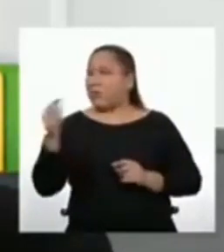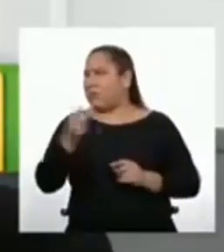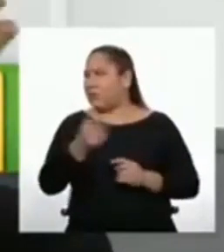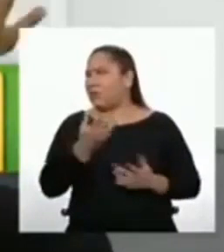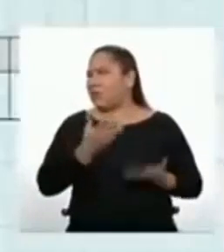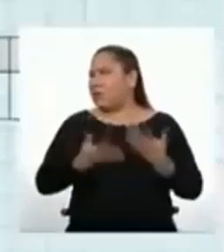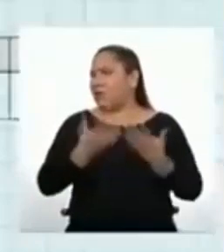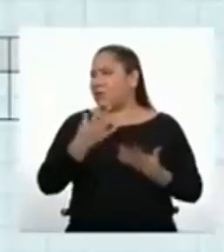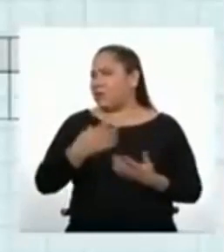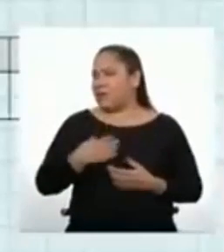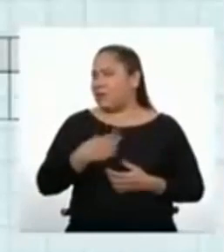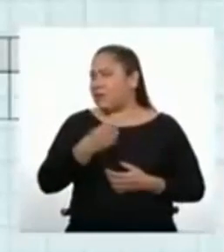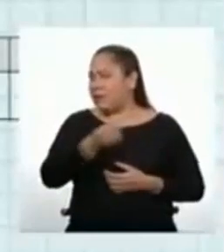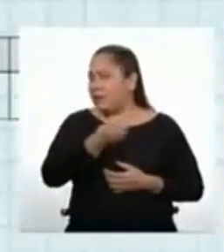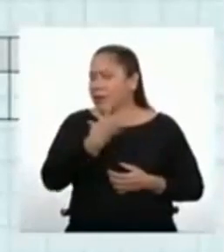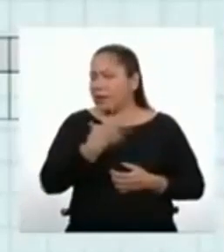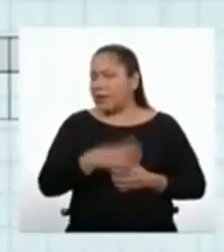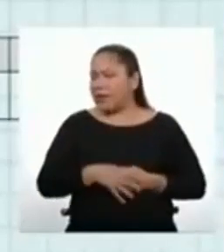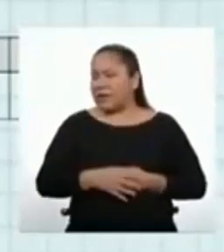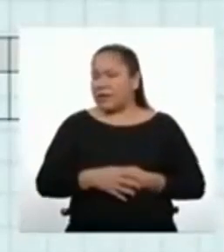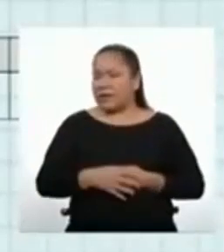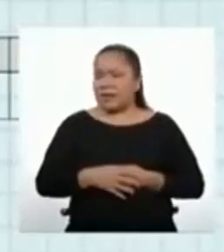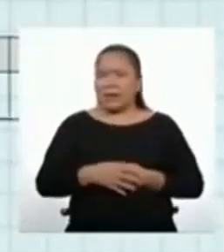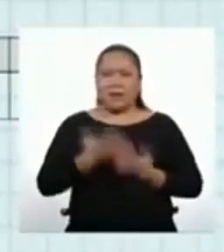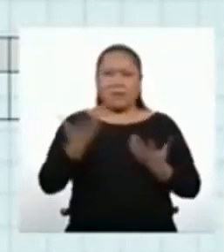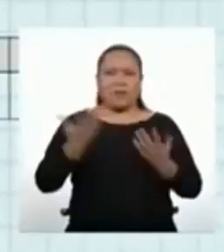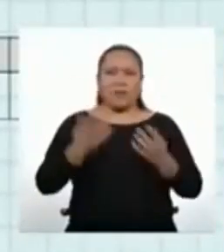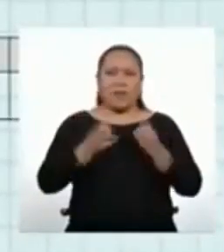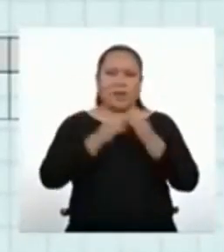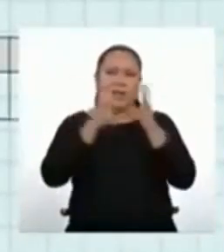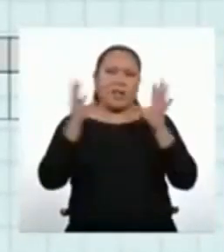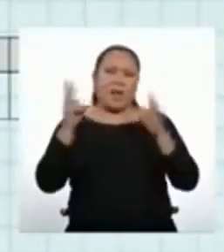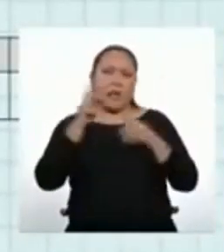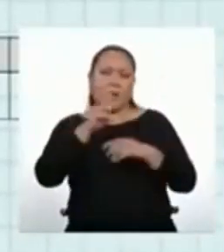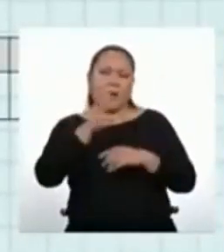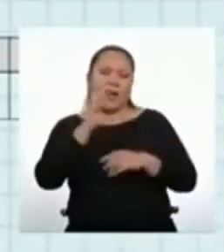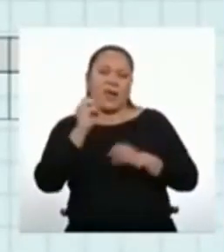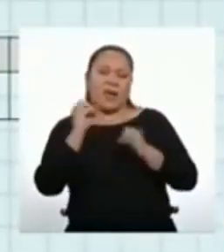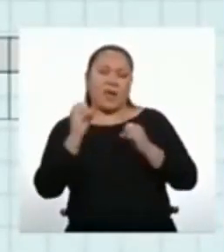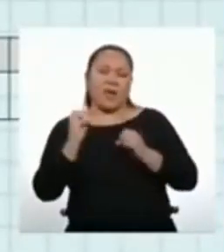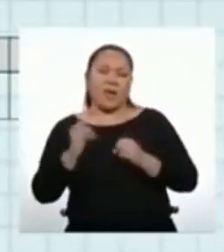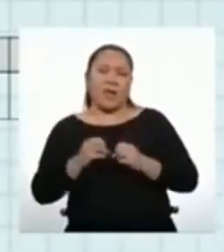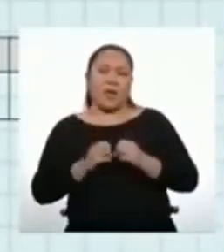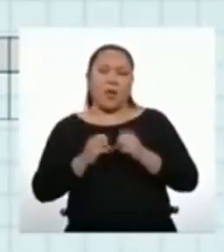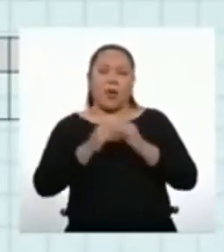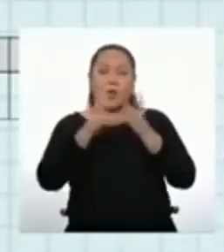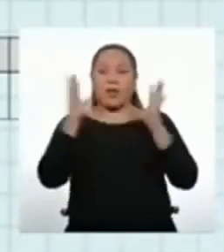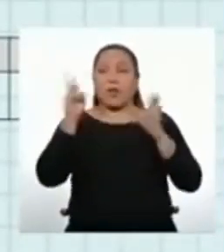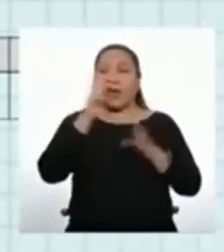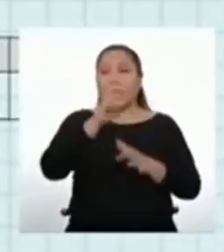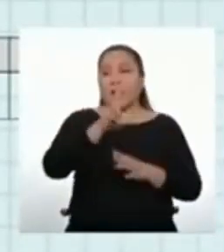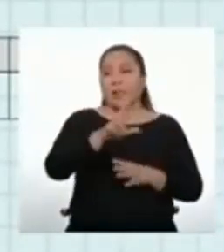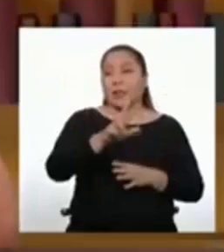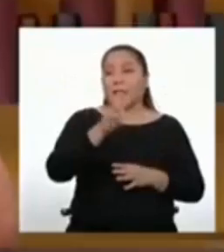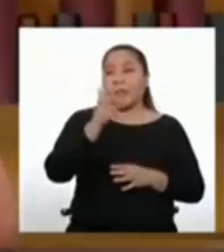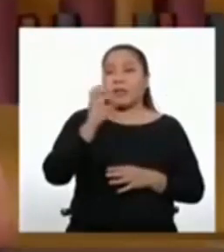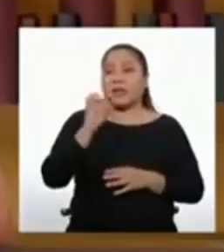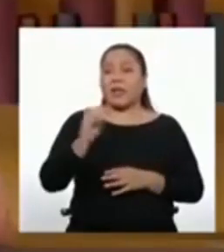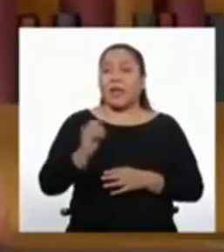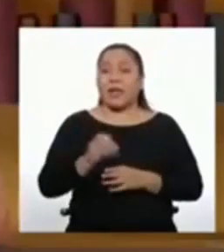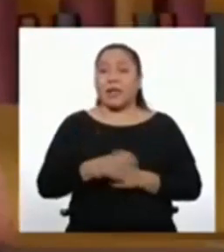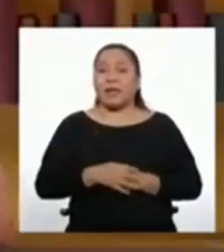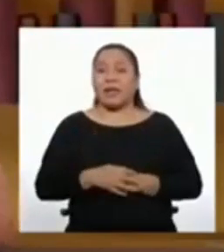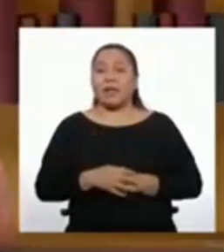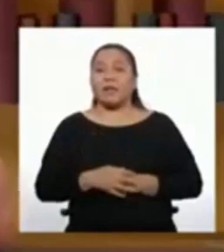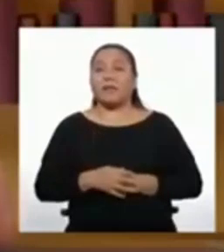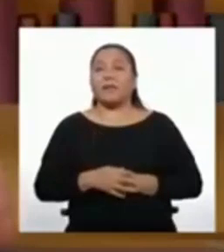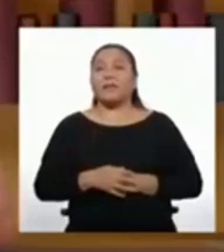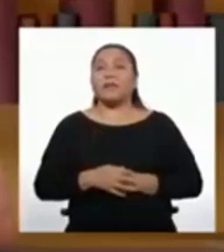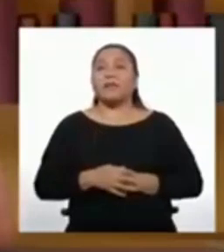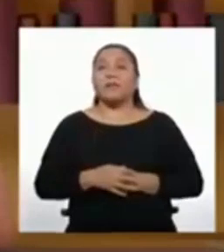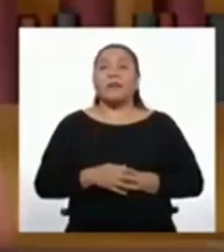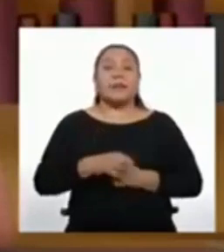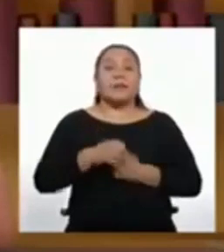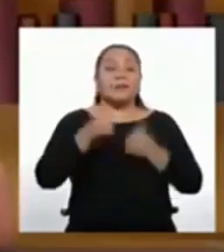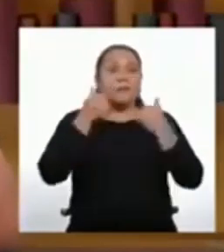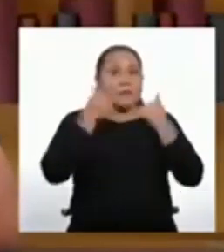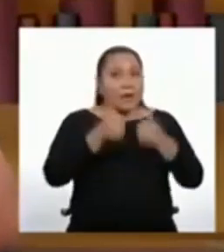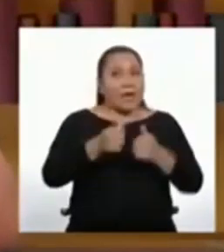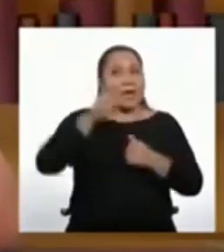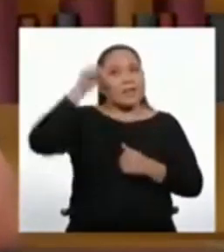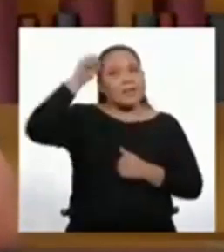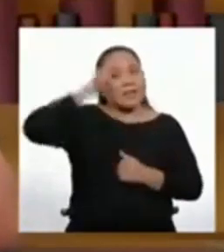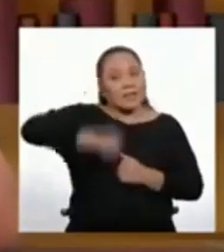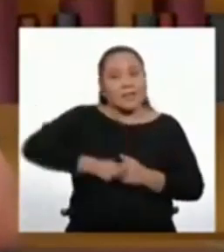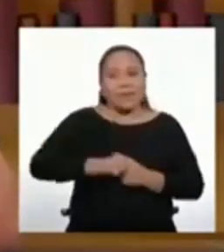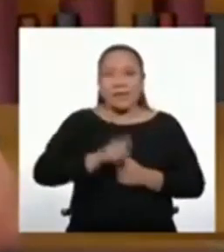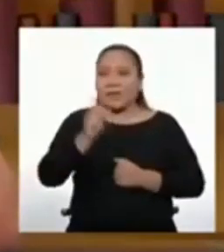calcular, no sé, la mercadería del día 20 o 30? Me alegra que menciones esto, Yanira. Por supuesto,